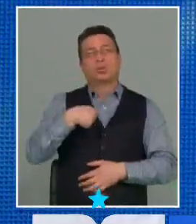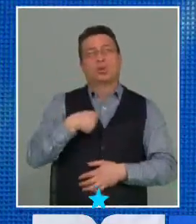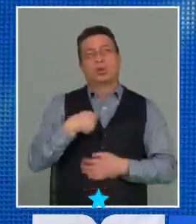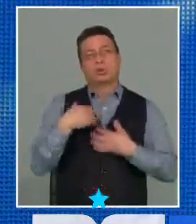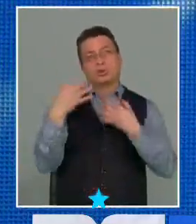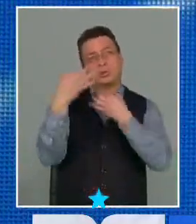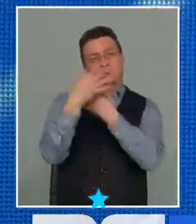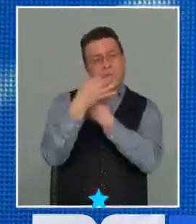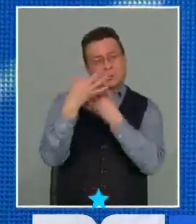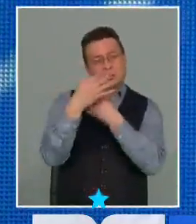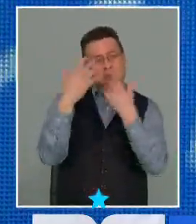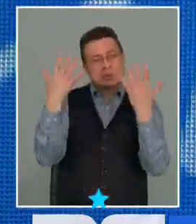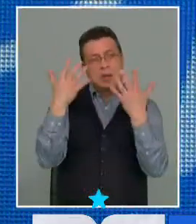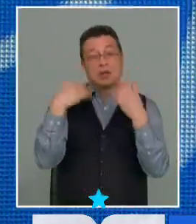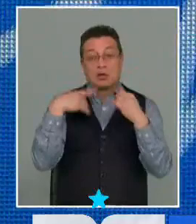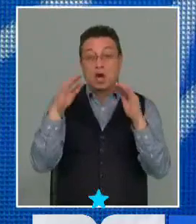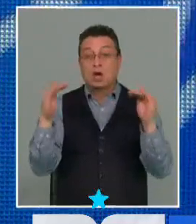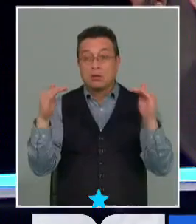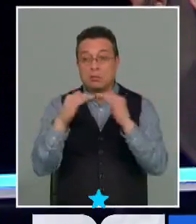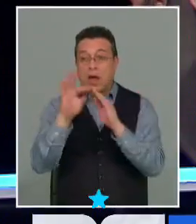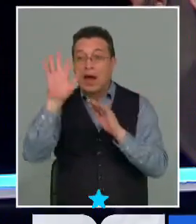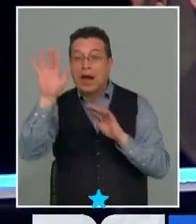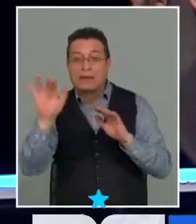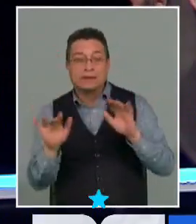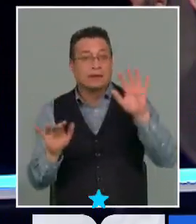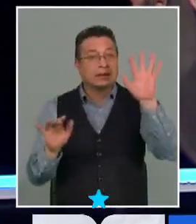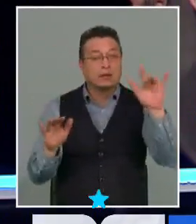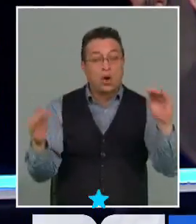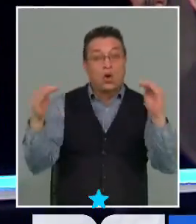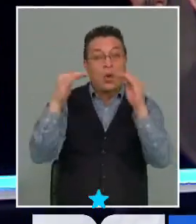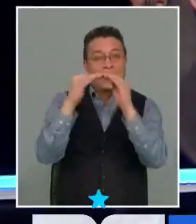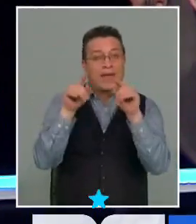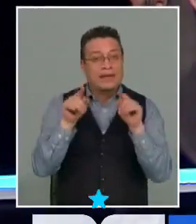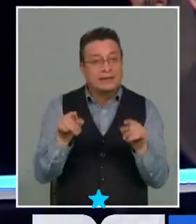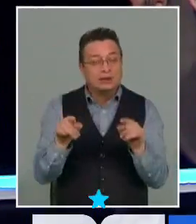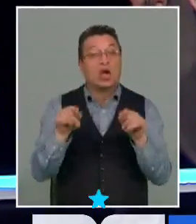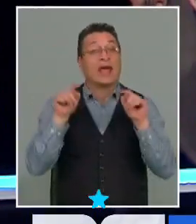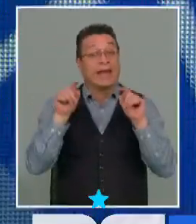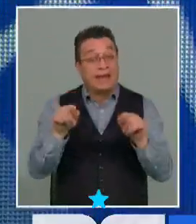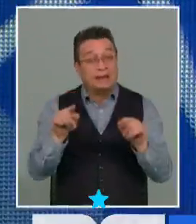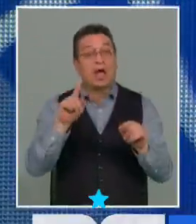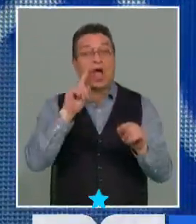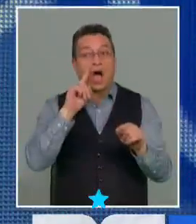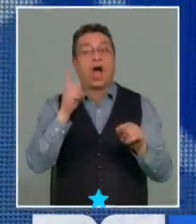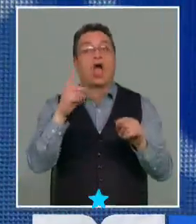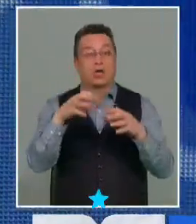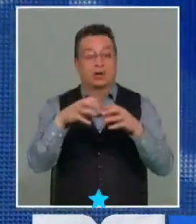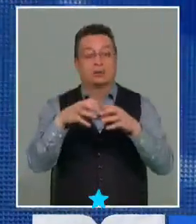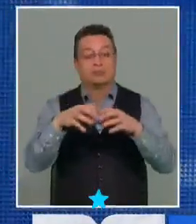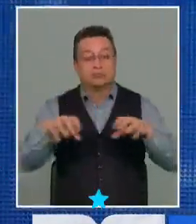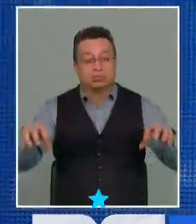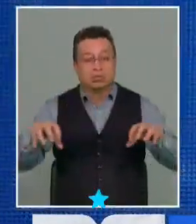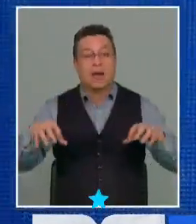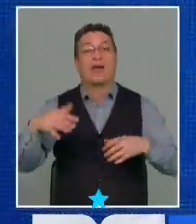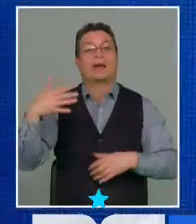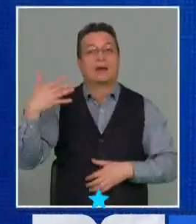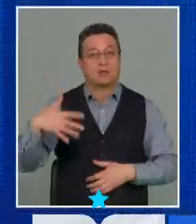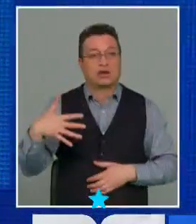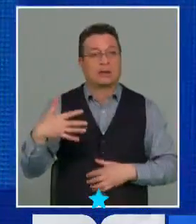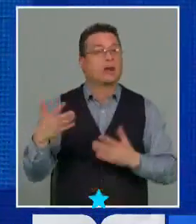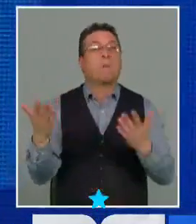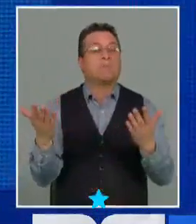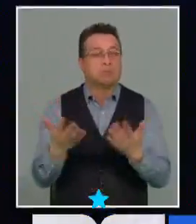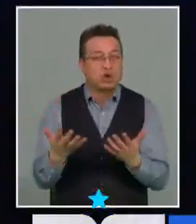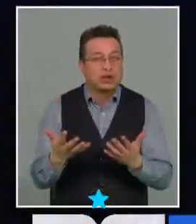detalle es si comparten características de igualdad y ahí es donde se produce una separación importante ¿por qué?